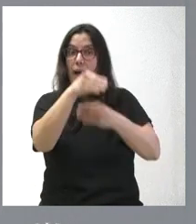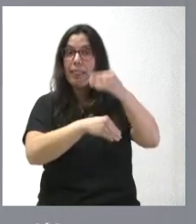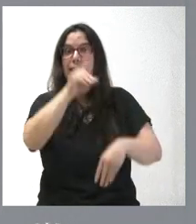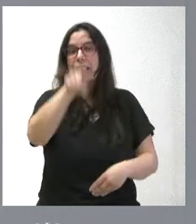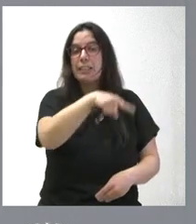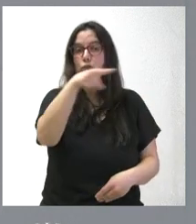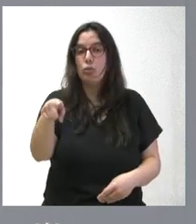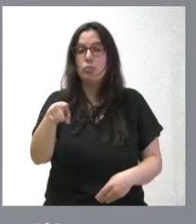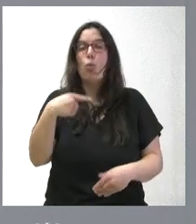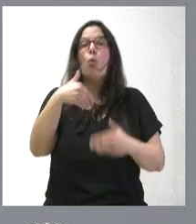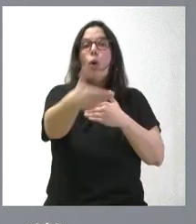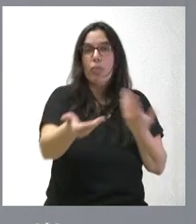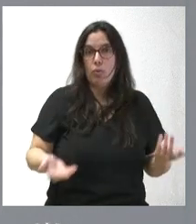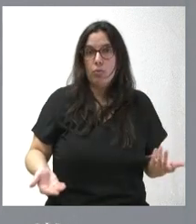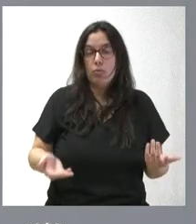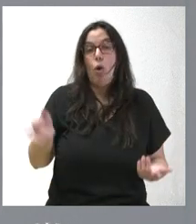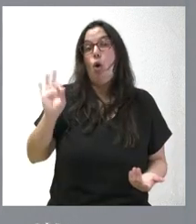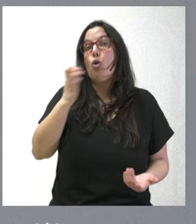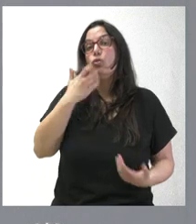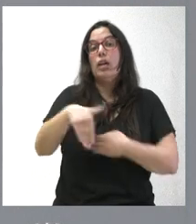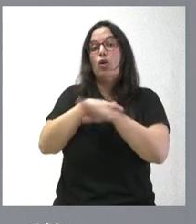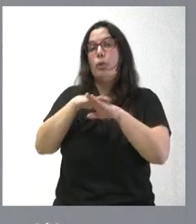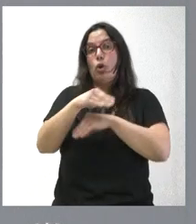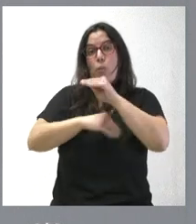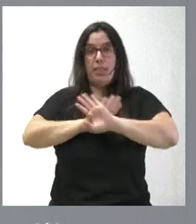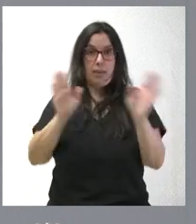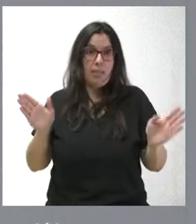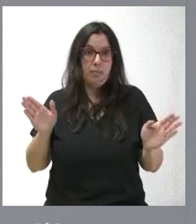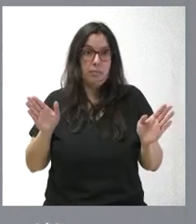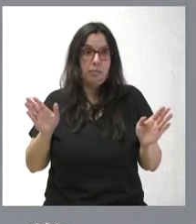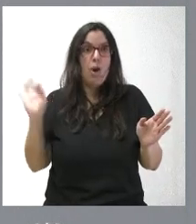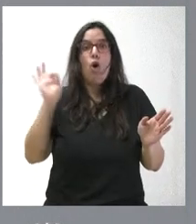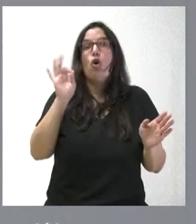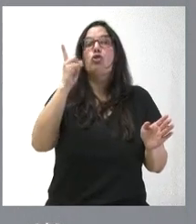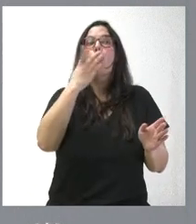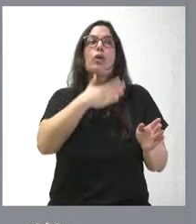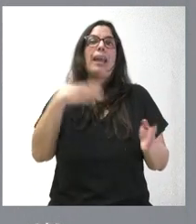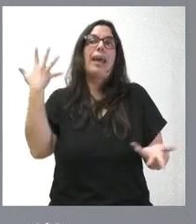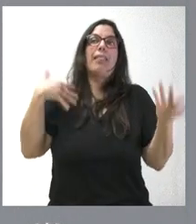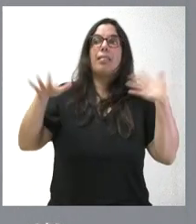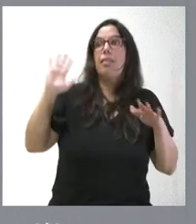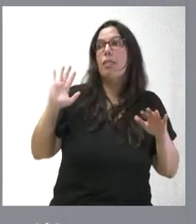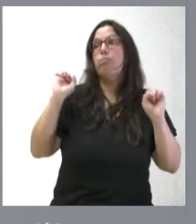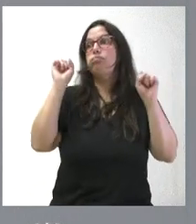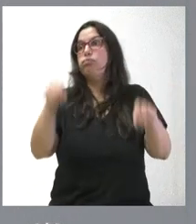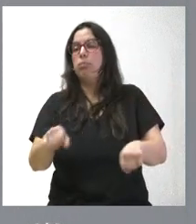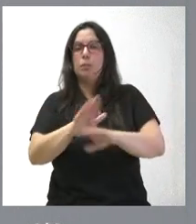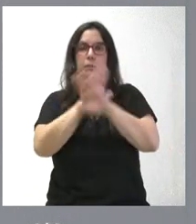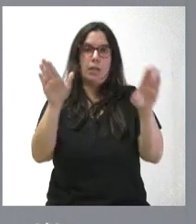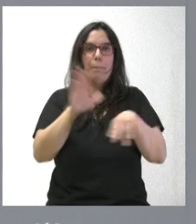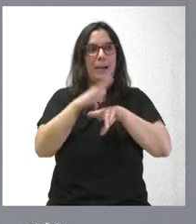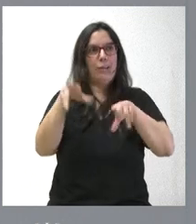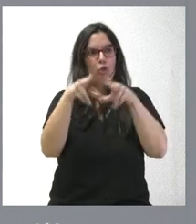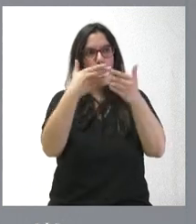y en qué plazos. O queremos saber si el Gobierno no lo va a hacer o si busca excusas para no hacerlo. Y, por tanto, que la sociedad